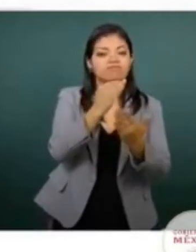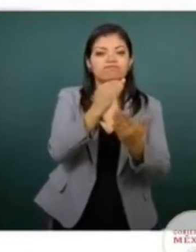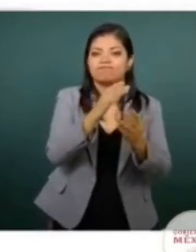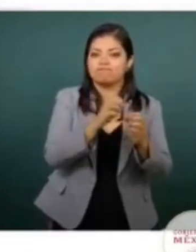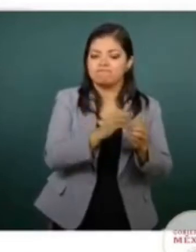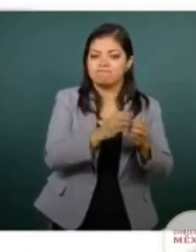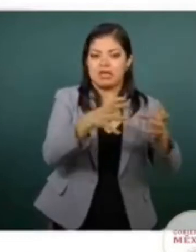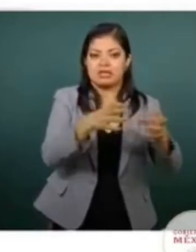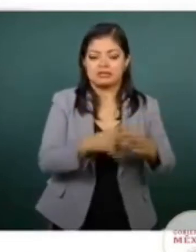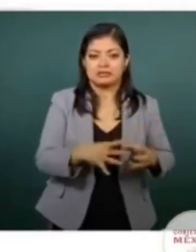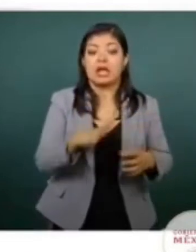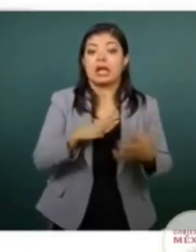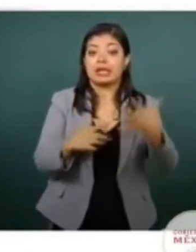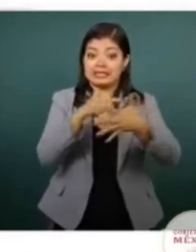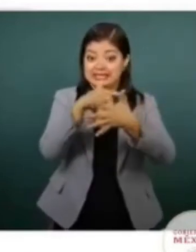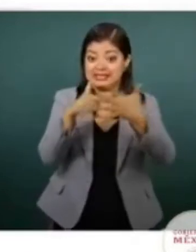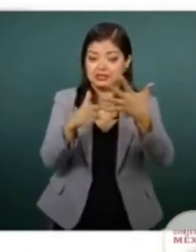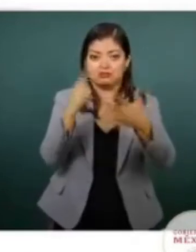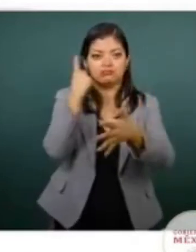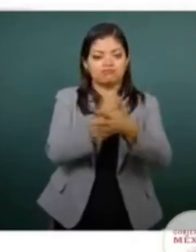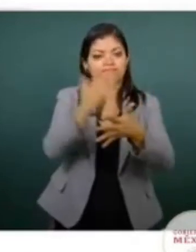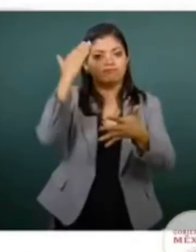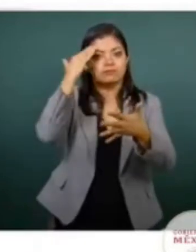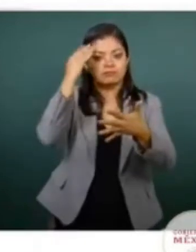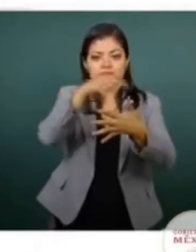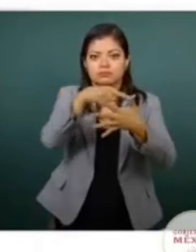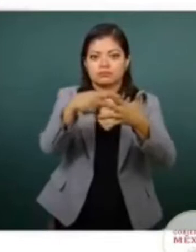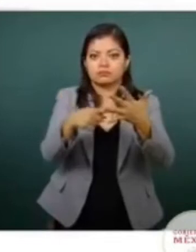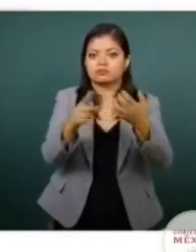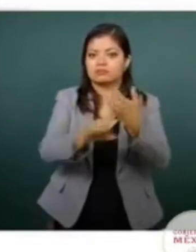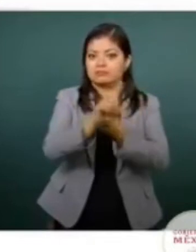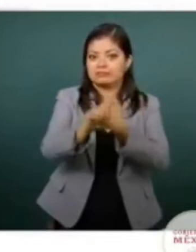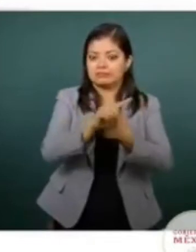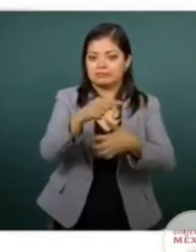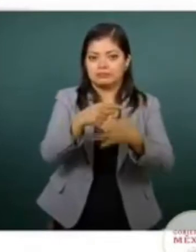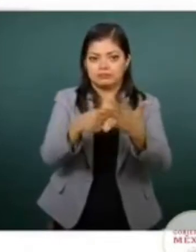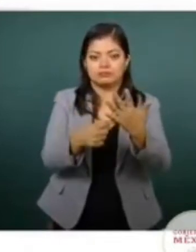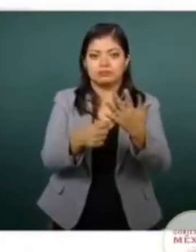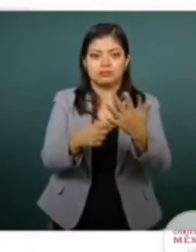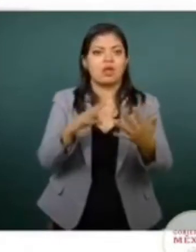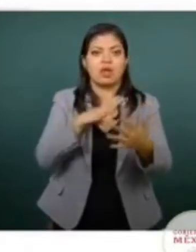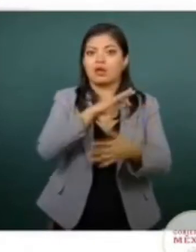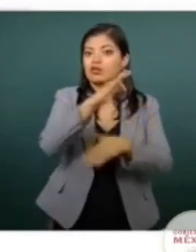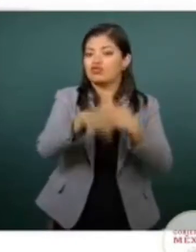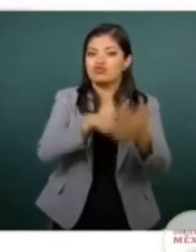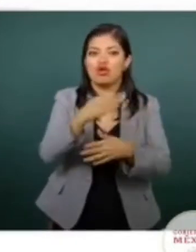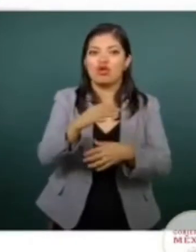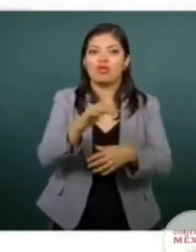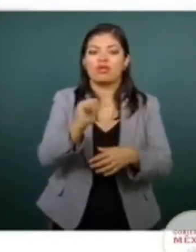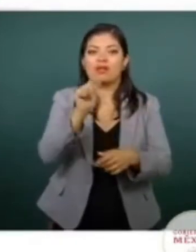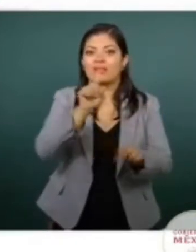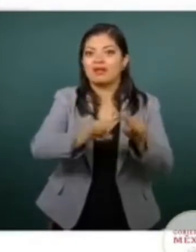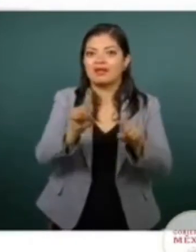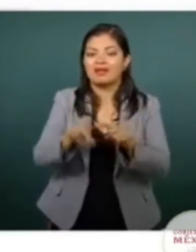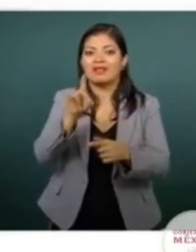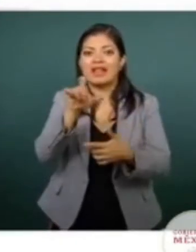cinco en donde se concentra, hay presencia de todos los delitos a los cuales se les da seguimiento y